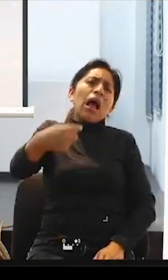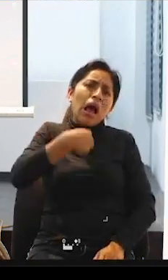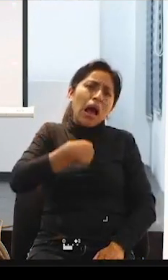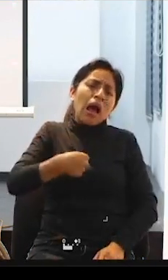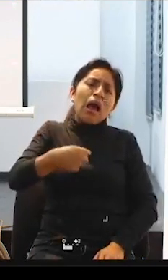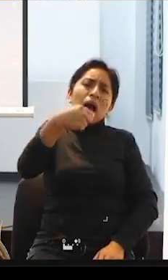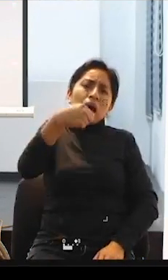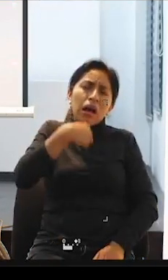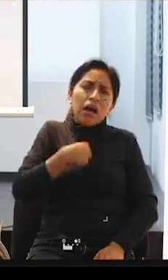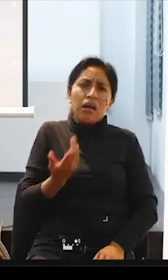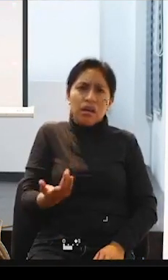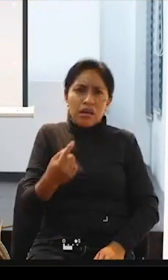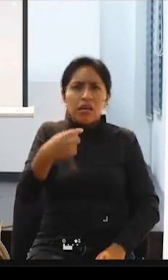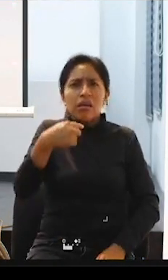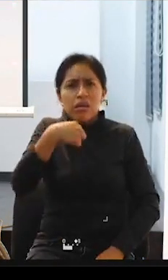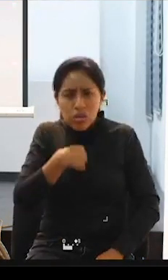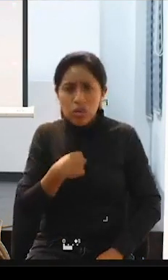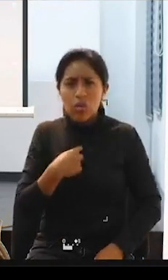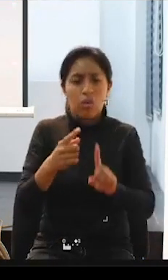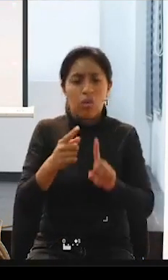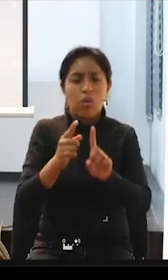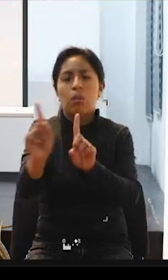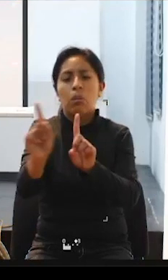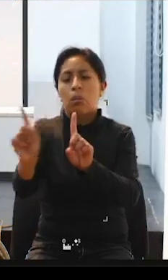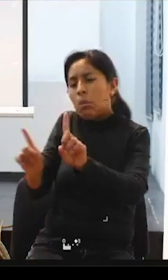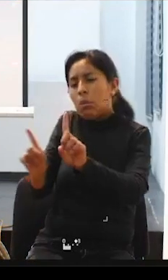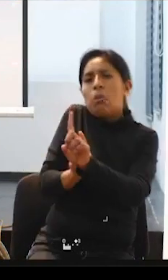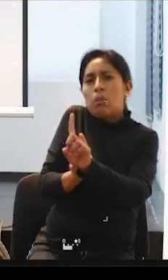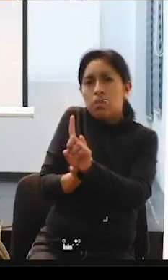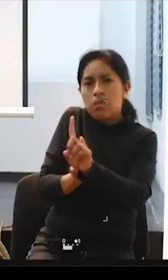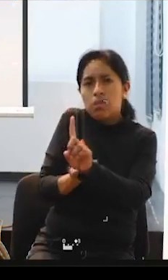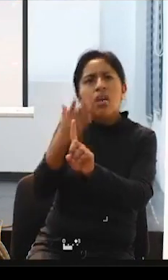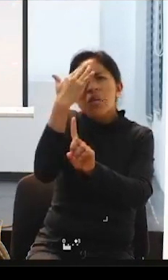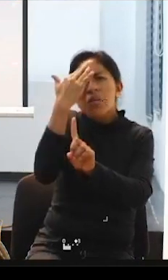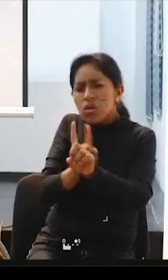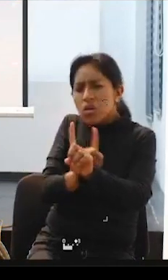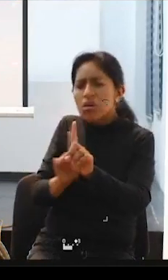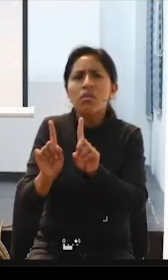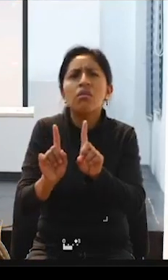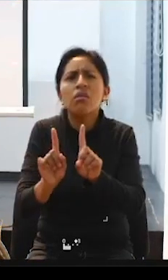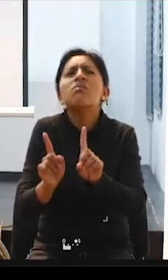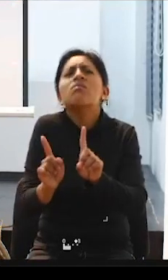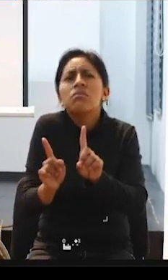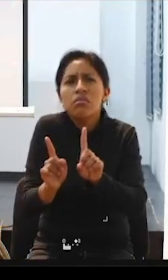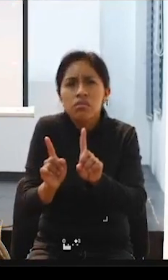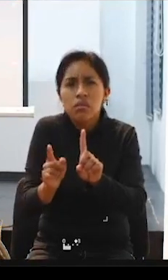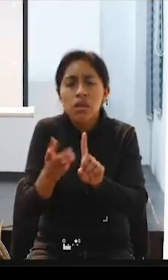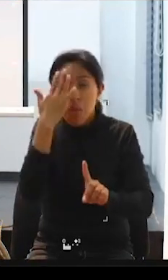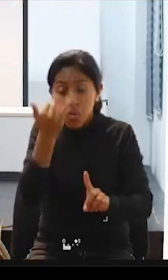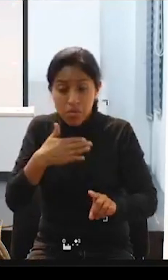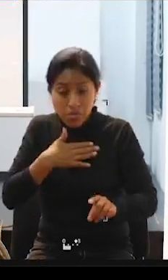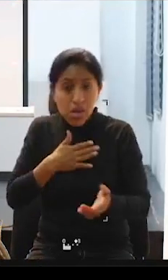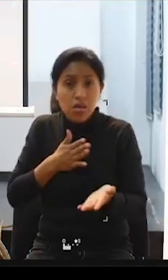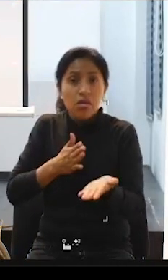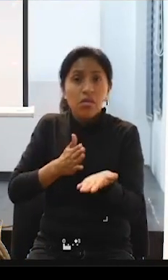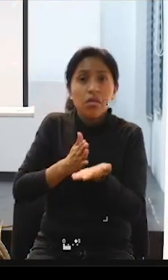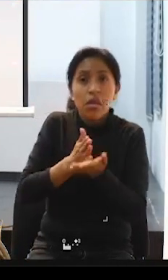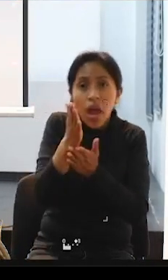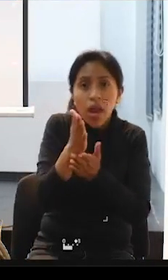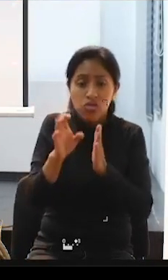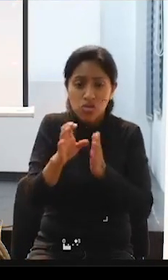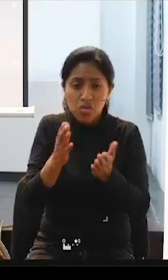estamos detrás de? ¿Y por qué no podemos estar al lado? Porque nuestros derechos no pueden ser tan